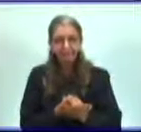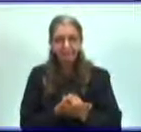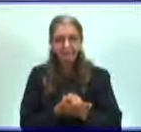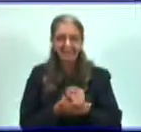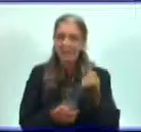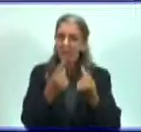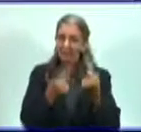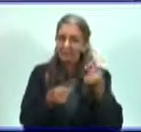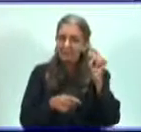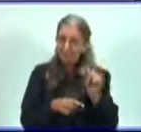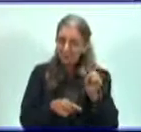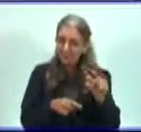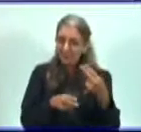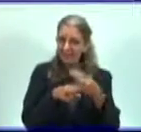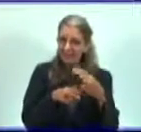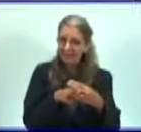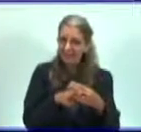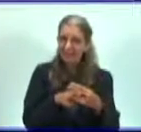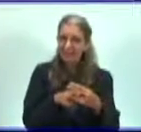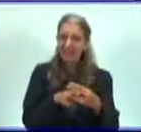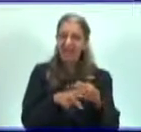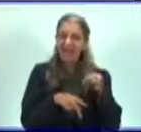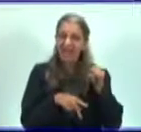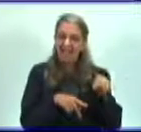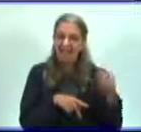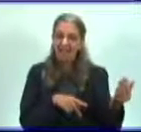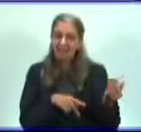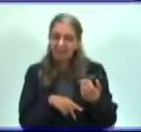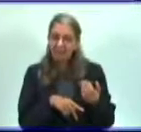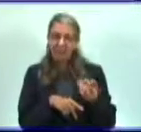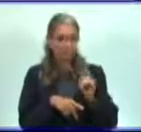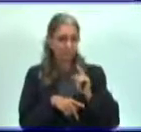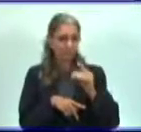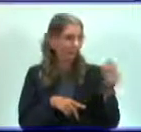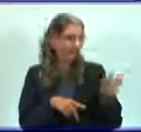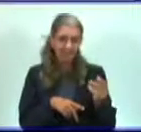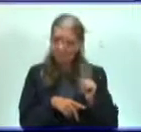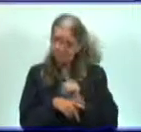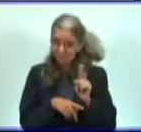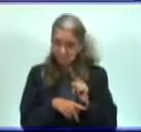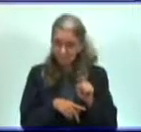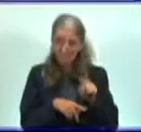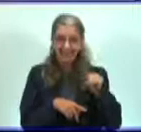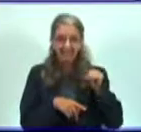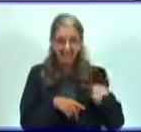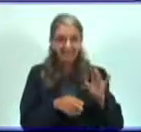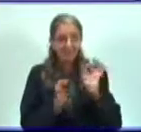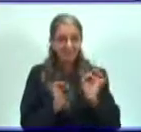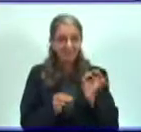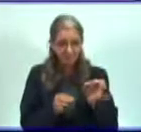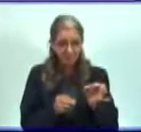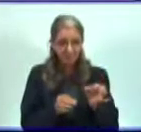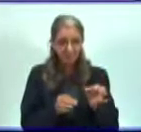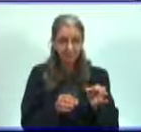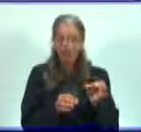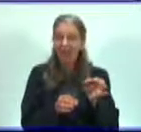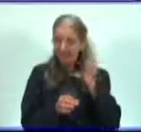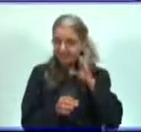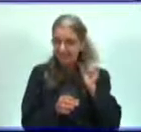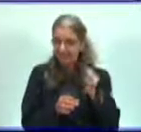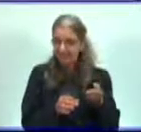en algunos casos a aquellas personas que han sido contagiadas con el SARS-CoV-2.